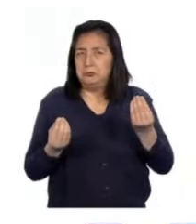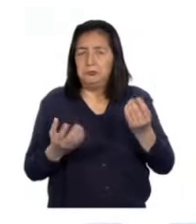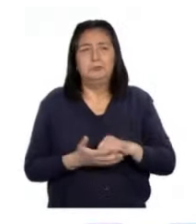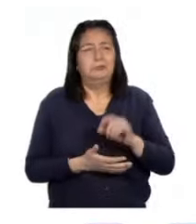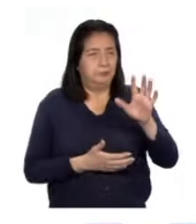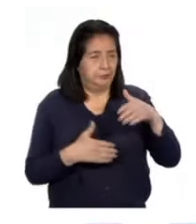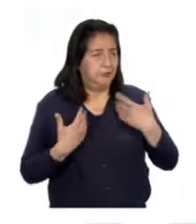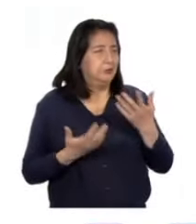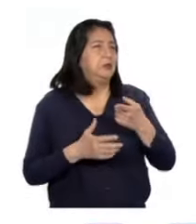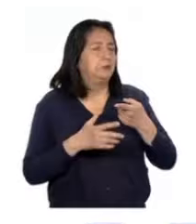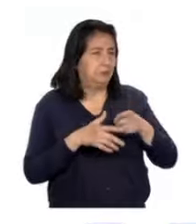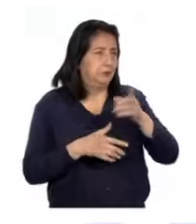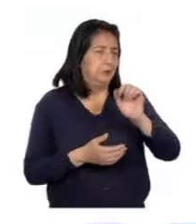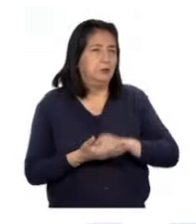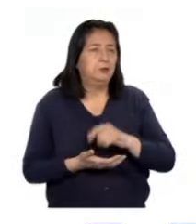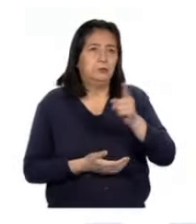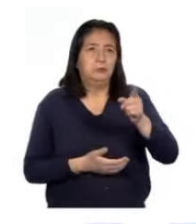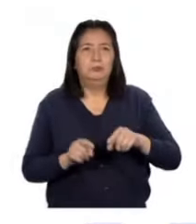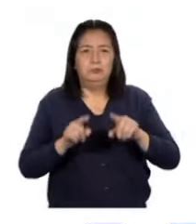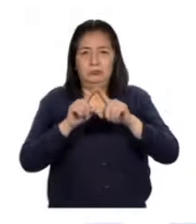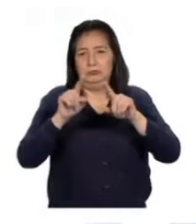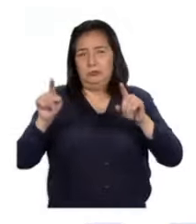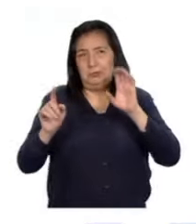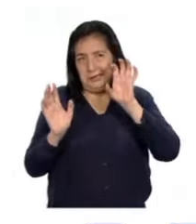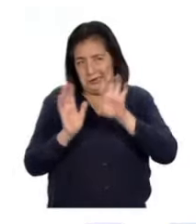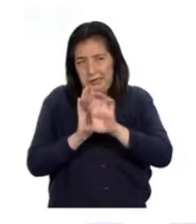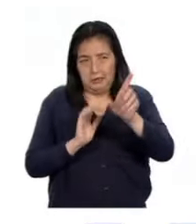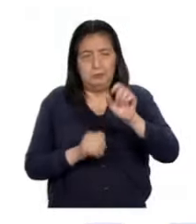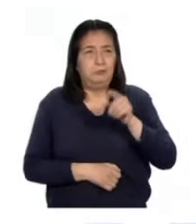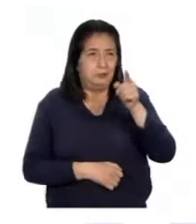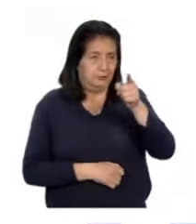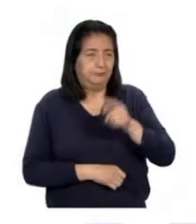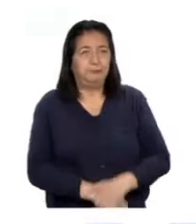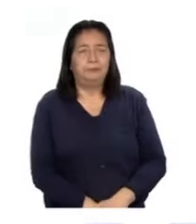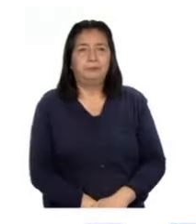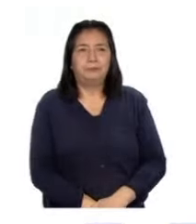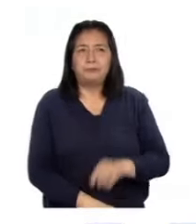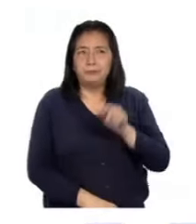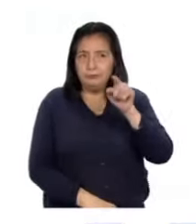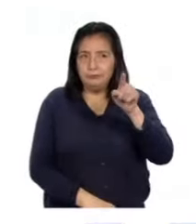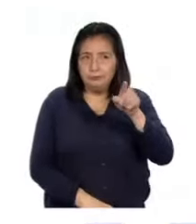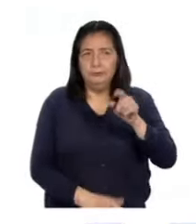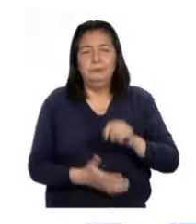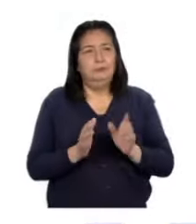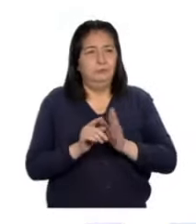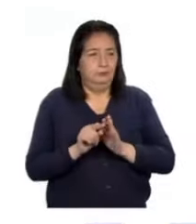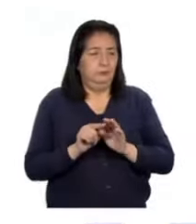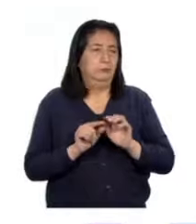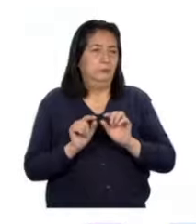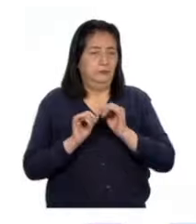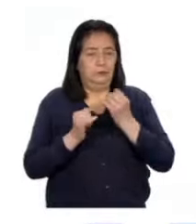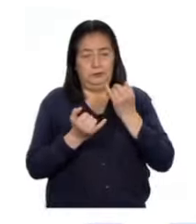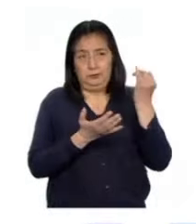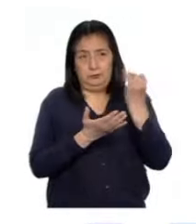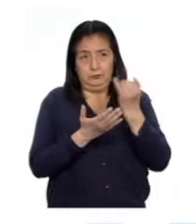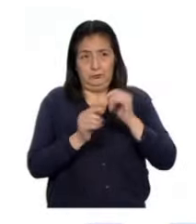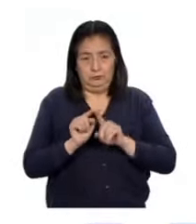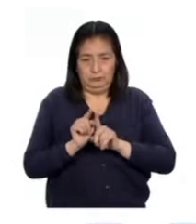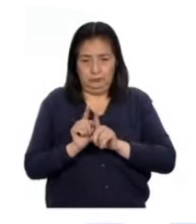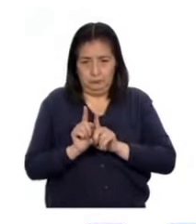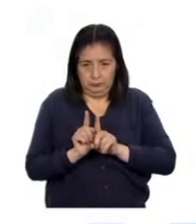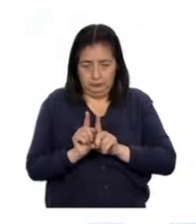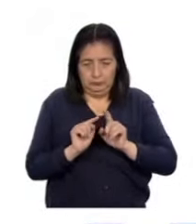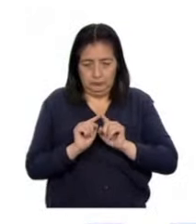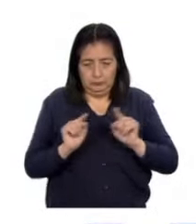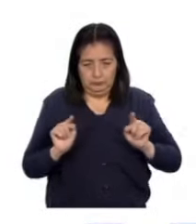Podemos empezar trazando uno de los lados, por ejemplo, este, y a partir de allí, trazar los lados que están a los costados.